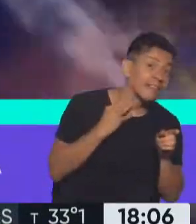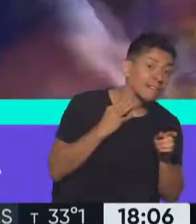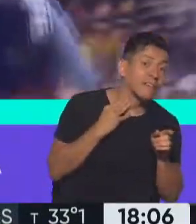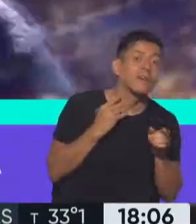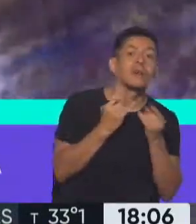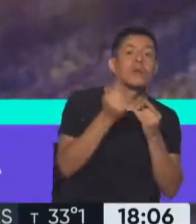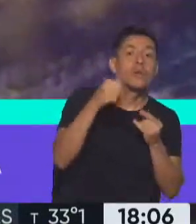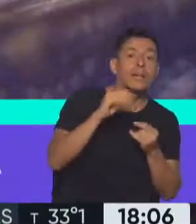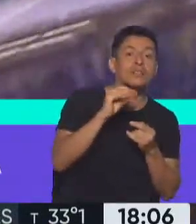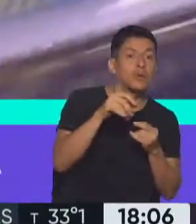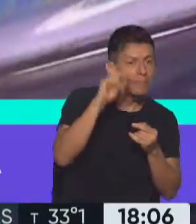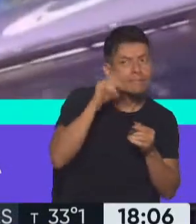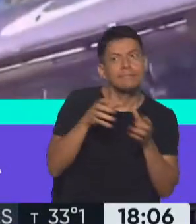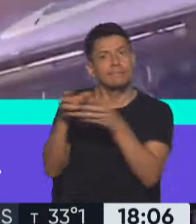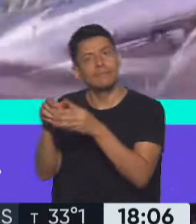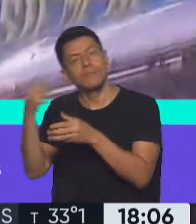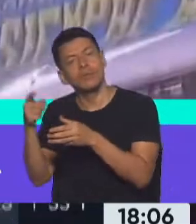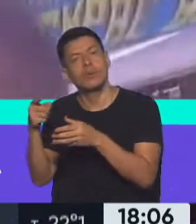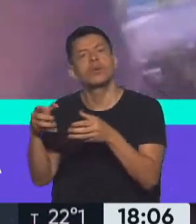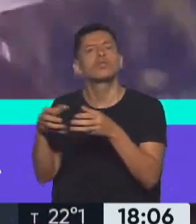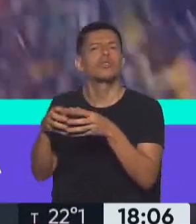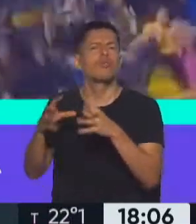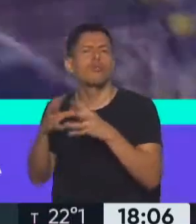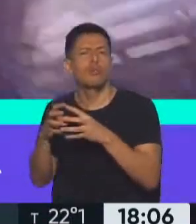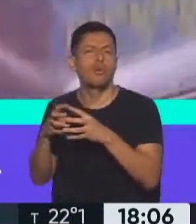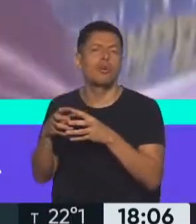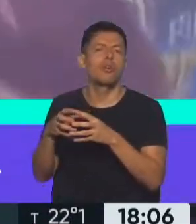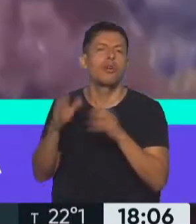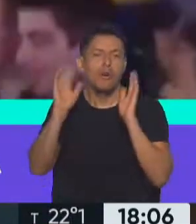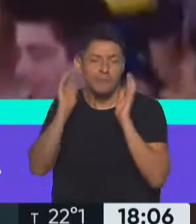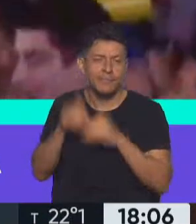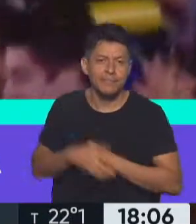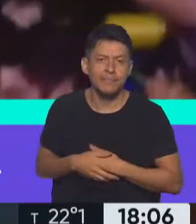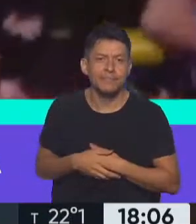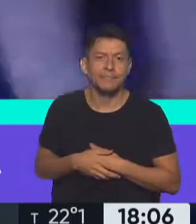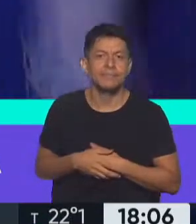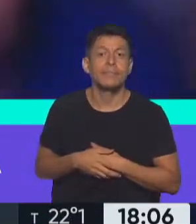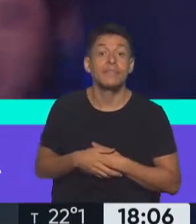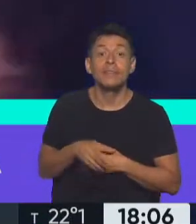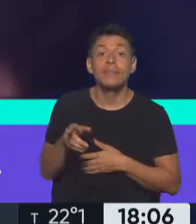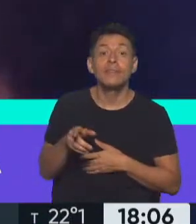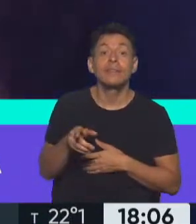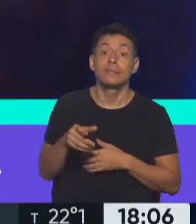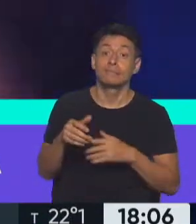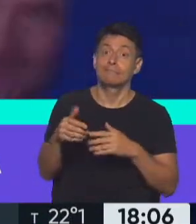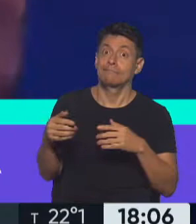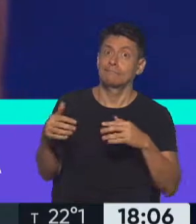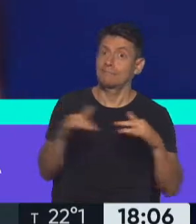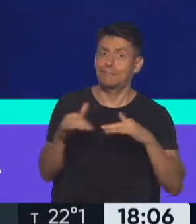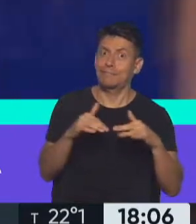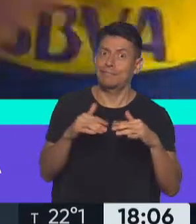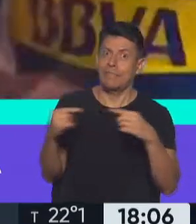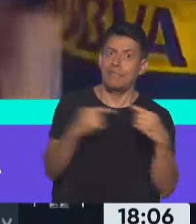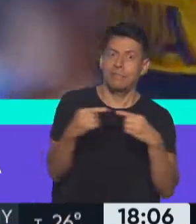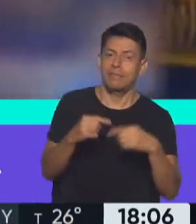otro lado está el Consejo de Fútbol con Román. Y en la Franja de Gaza en este momento empezó a tener actividad, que